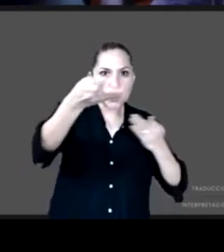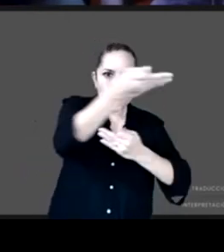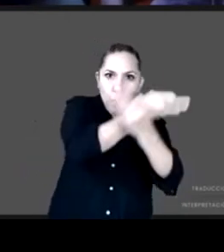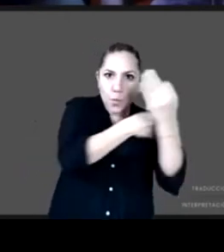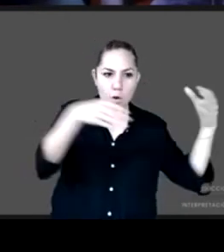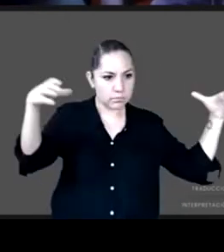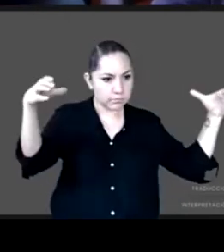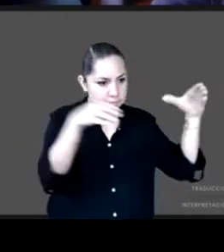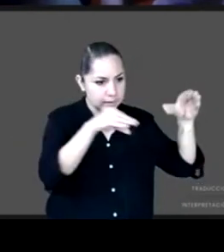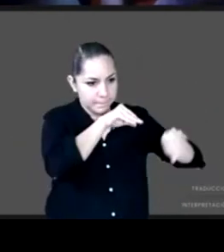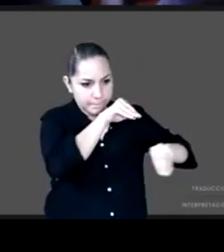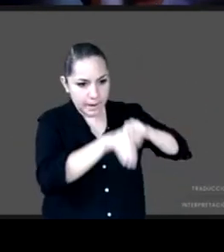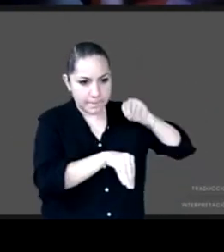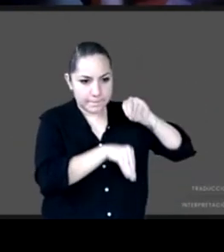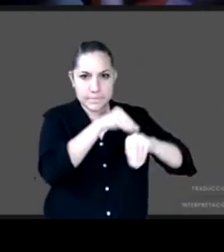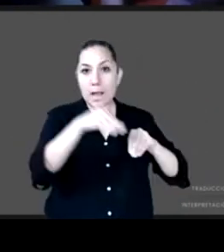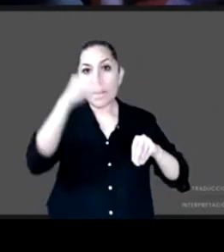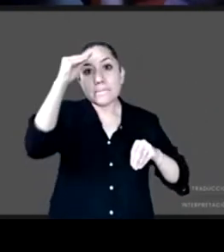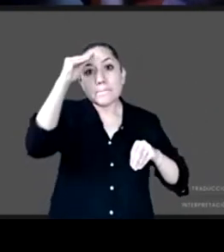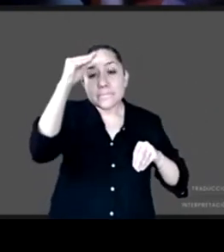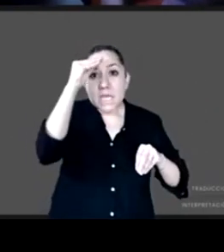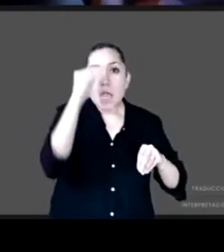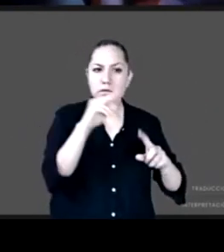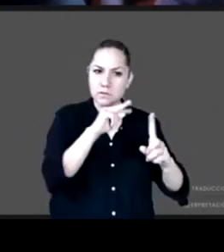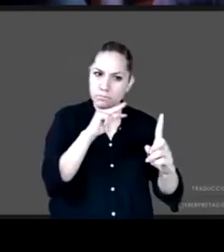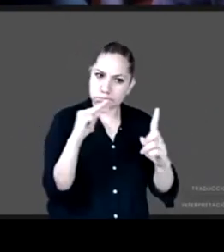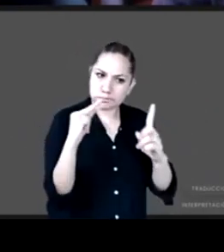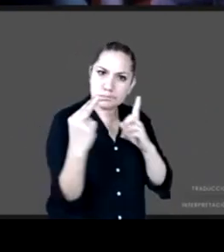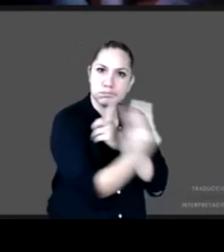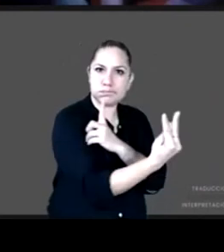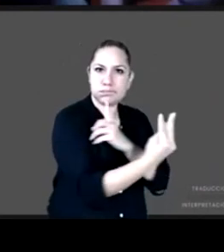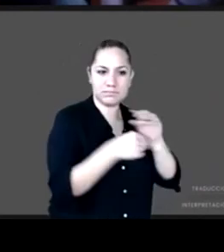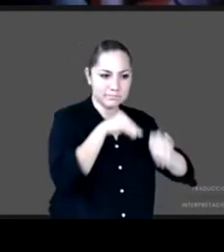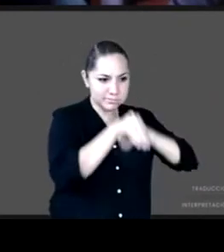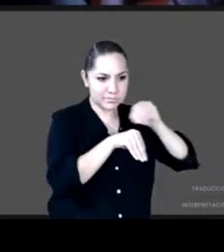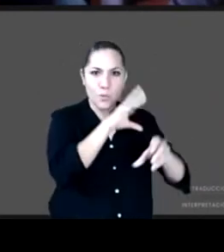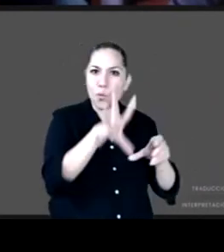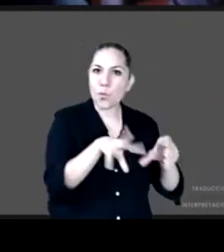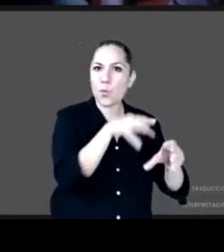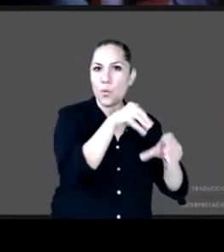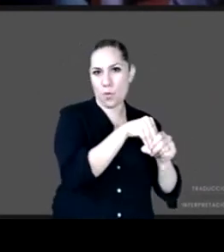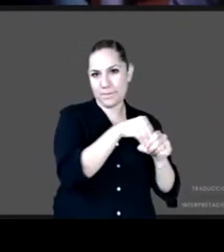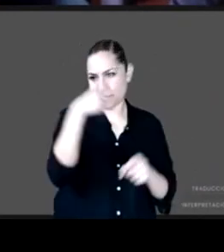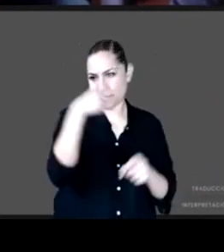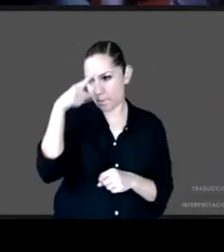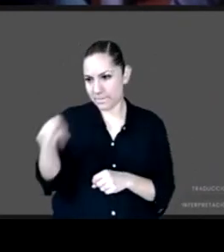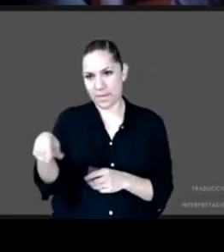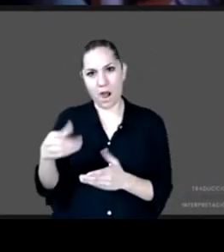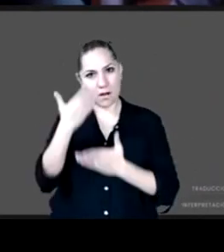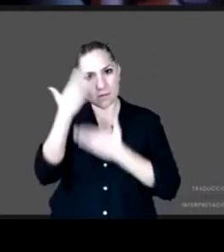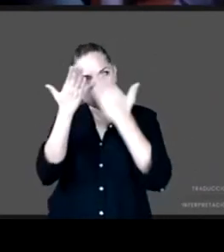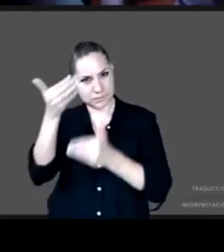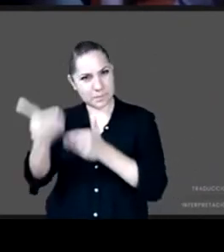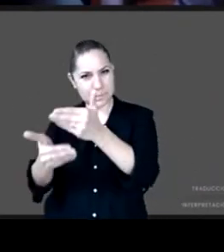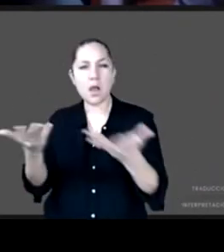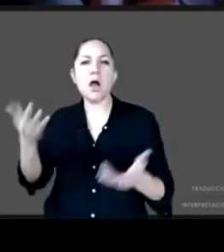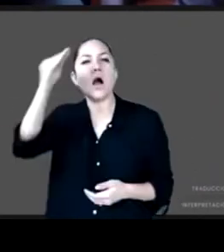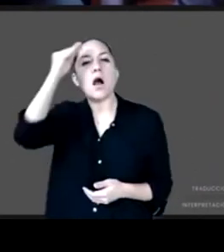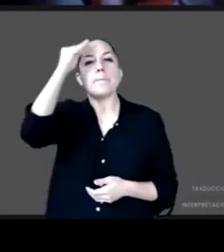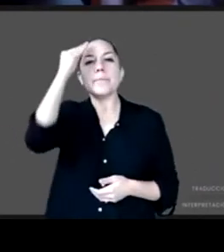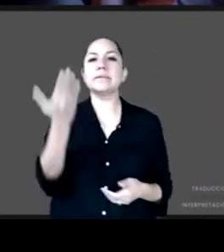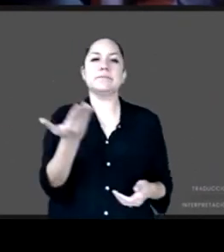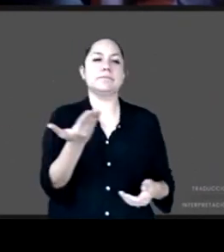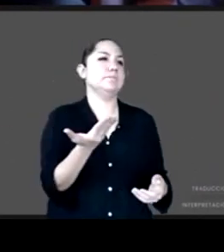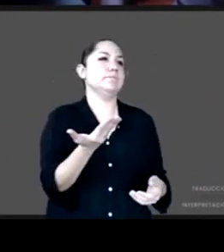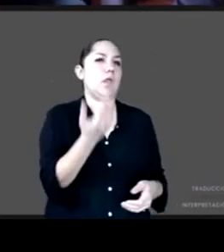posible que solamente la pura política de eliminación de trabajo infantil o la ley que ya de por sí en